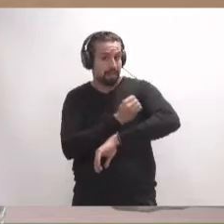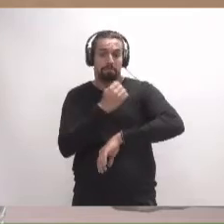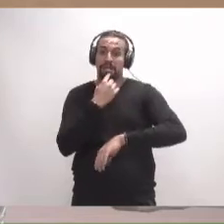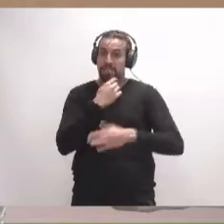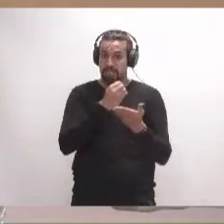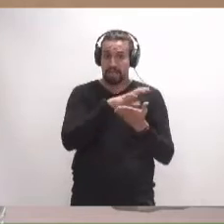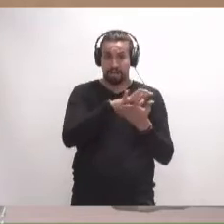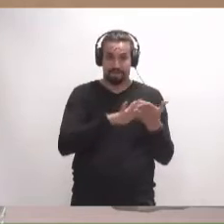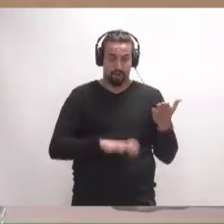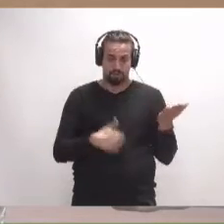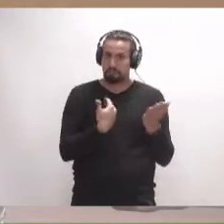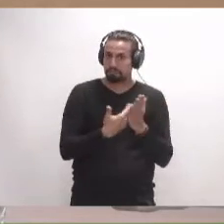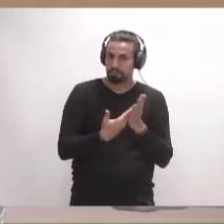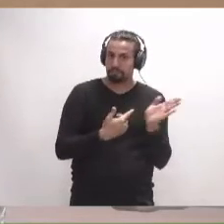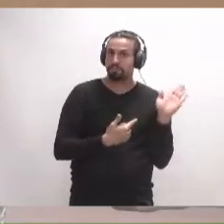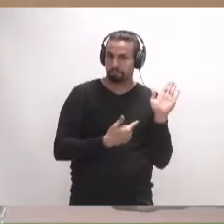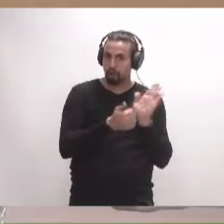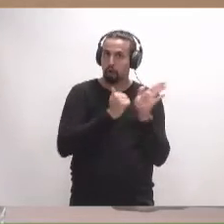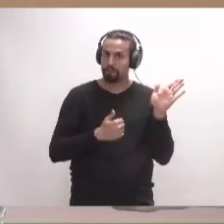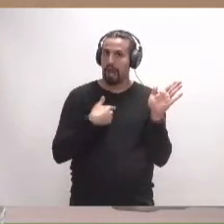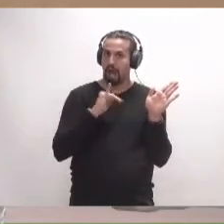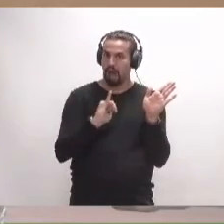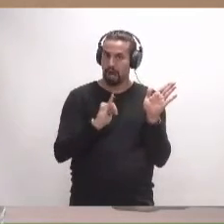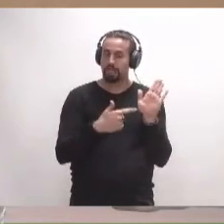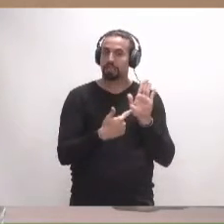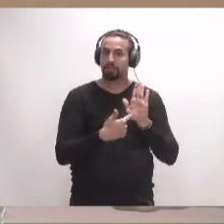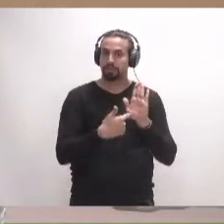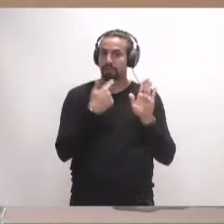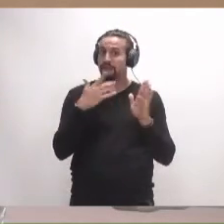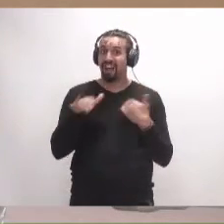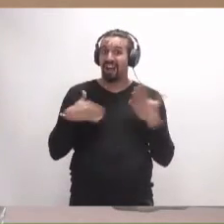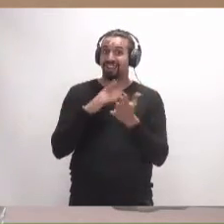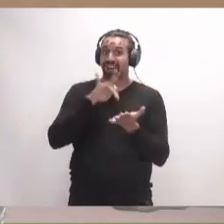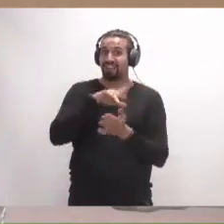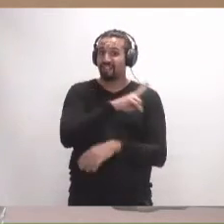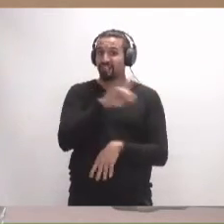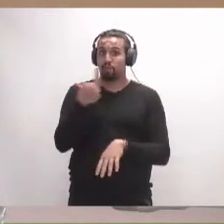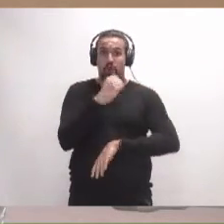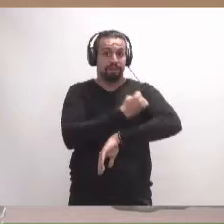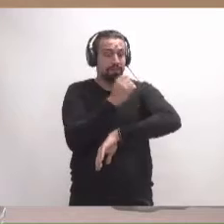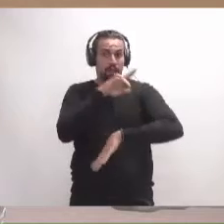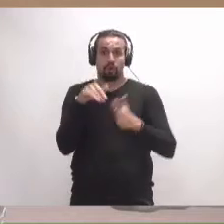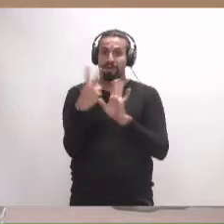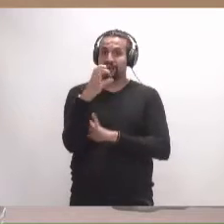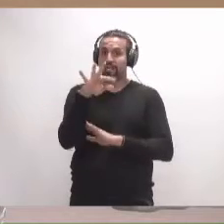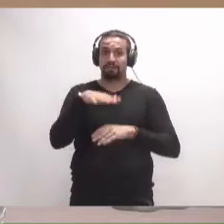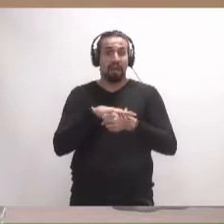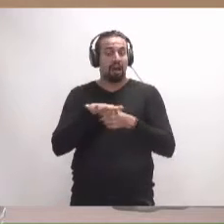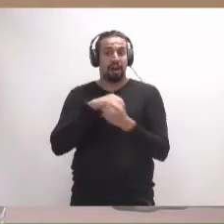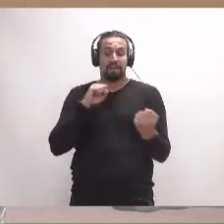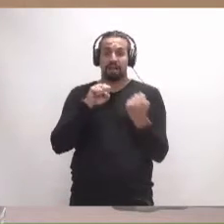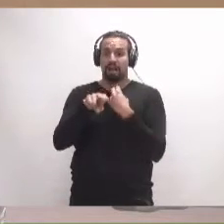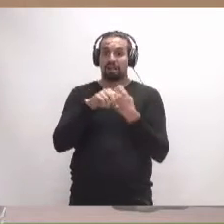el informe que consta y del cual tenemos copia, hasta el 21 de diciembre de 2020 fue imposible por el área de carreteras